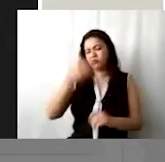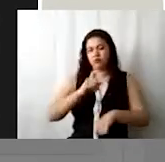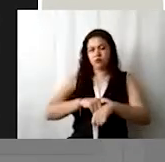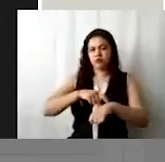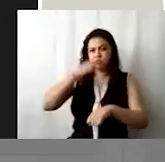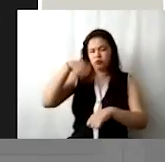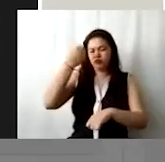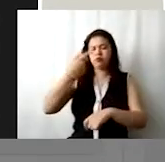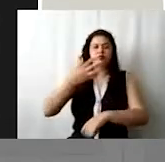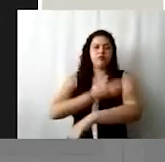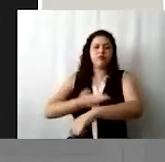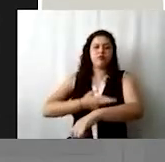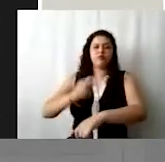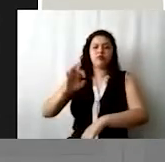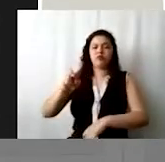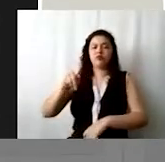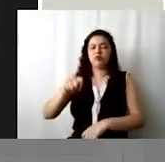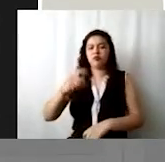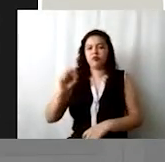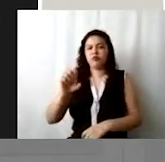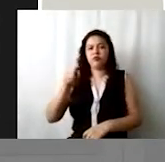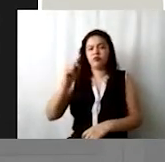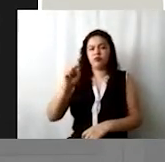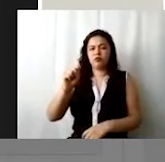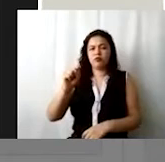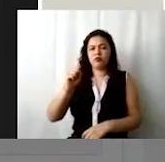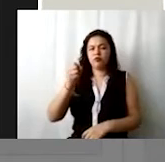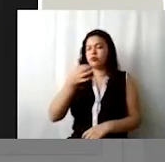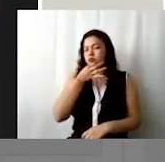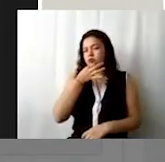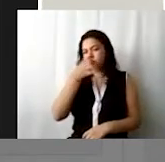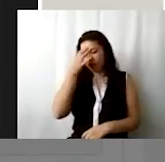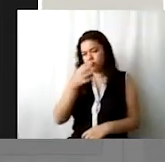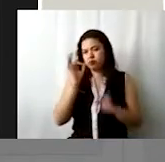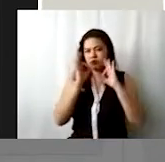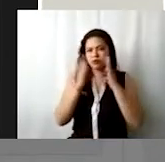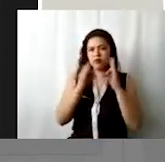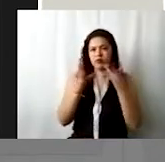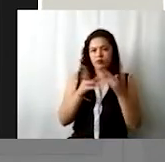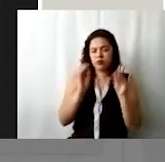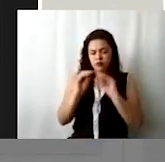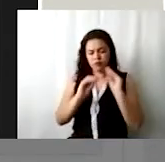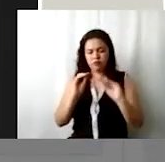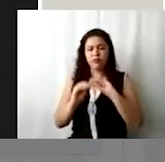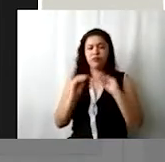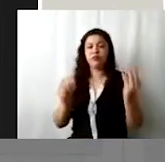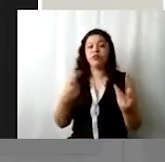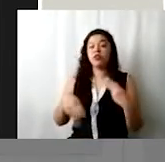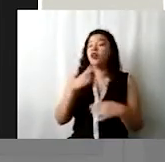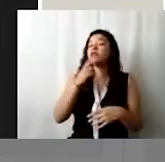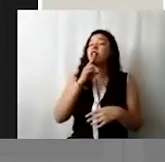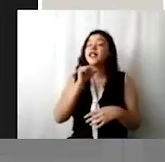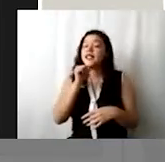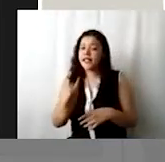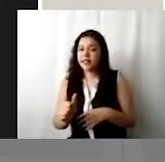el EBT, que son 60 minutos de manera activa. Ajá. Si no, si dejan de usar el EBT por